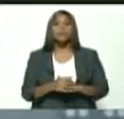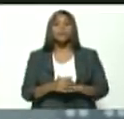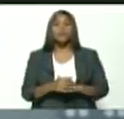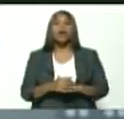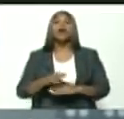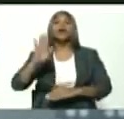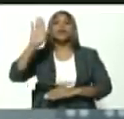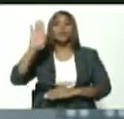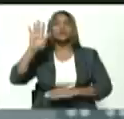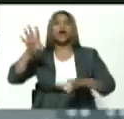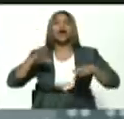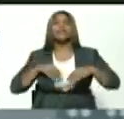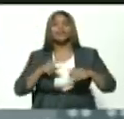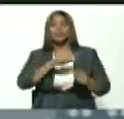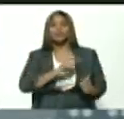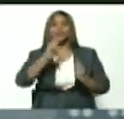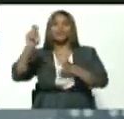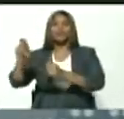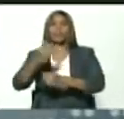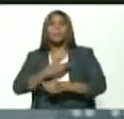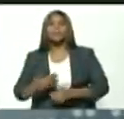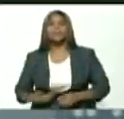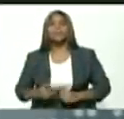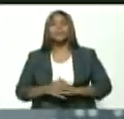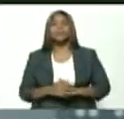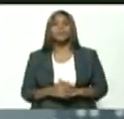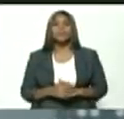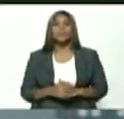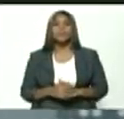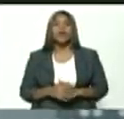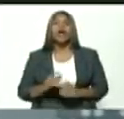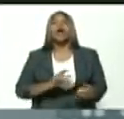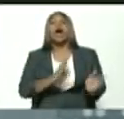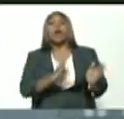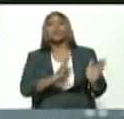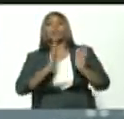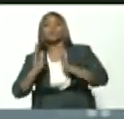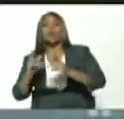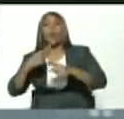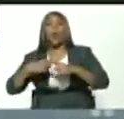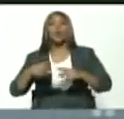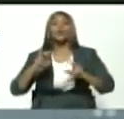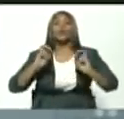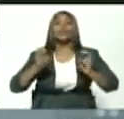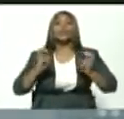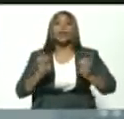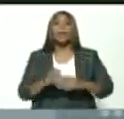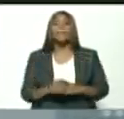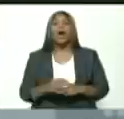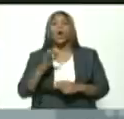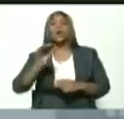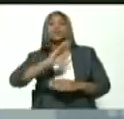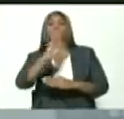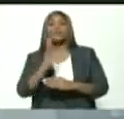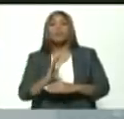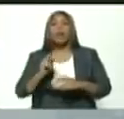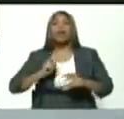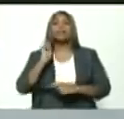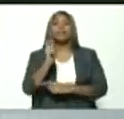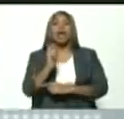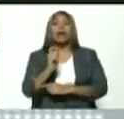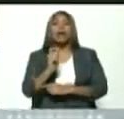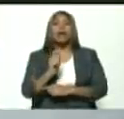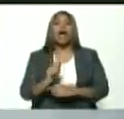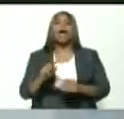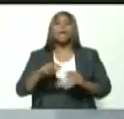juramentación por parte de usted. Quiero decirle que, en cuanto al Congreso Bicentenario, las tareas van avanzando, como en la primera tarea que